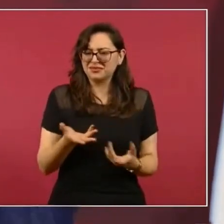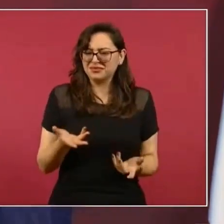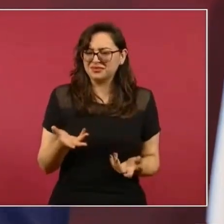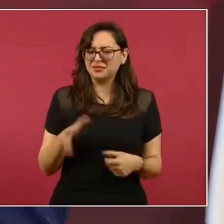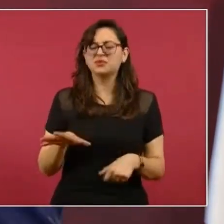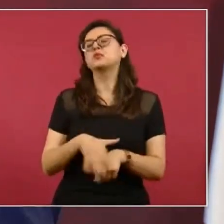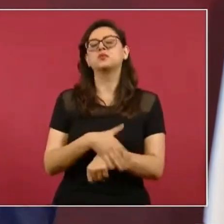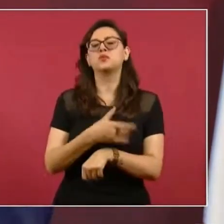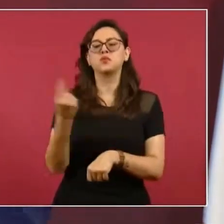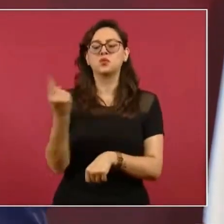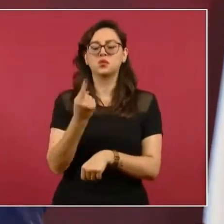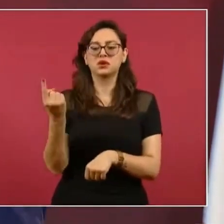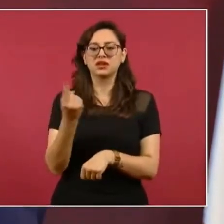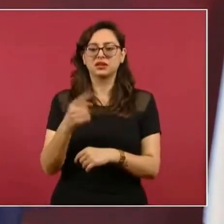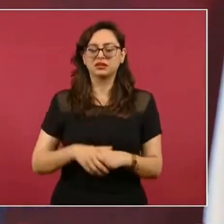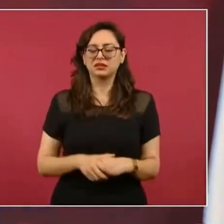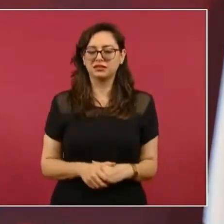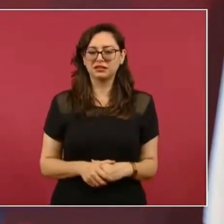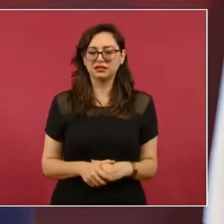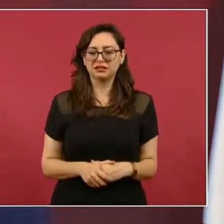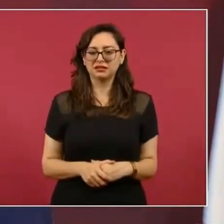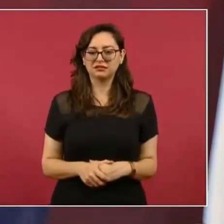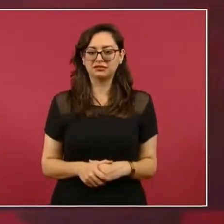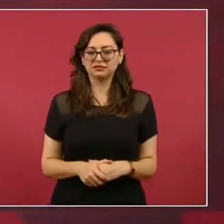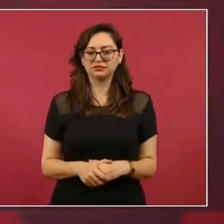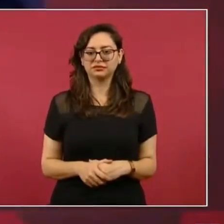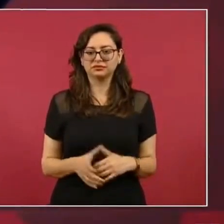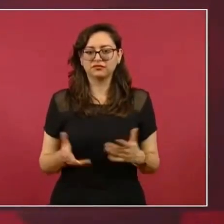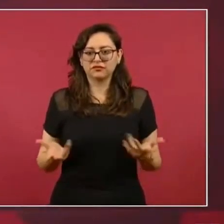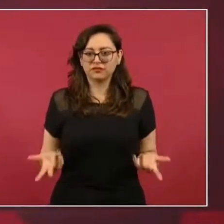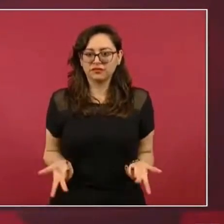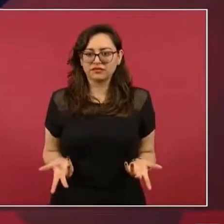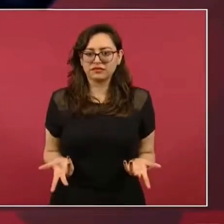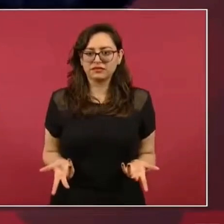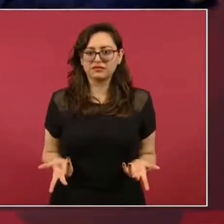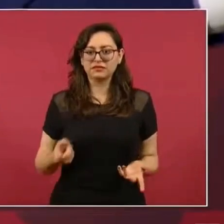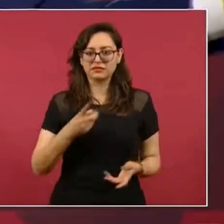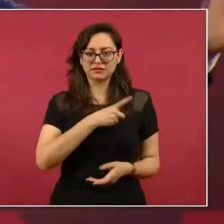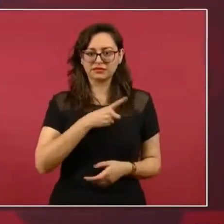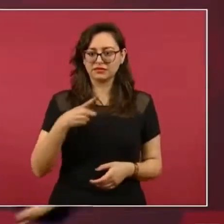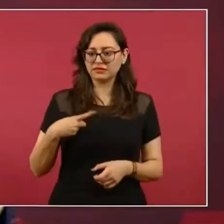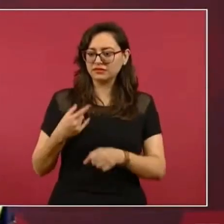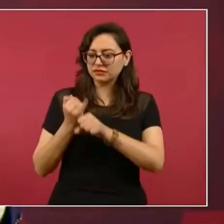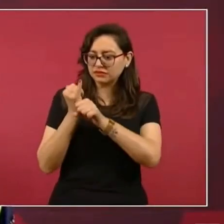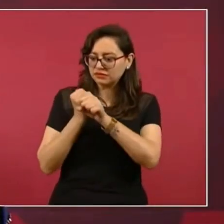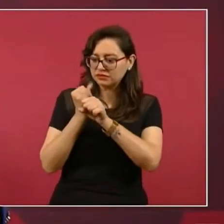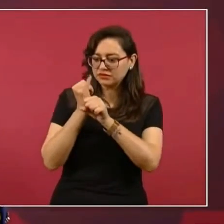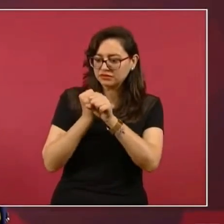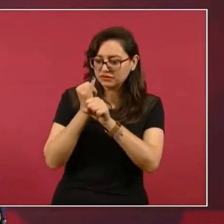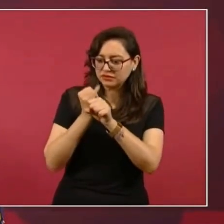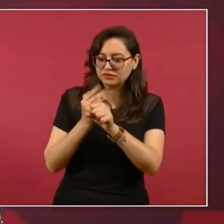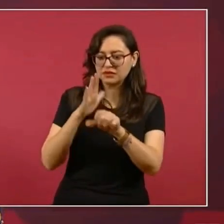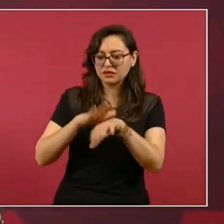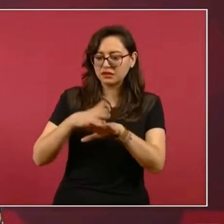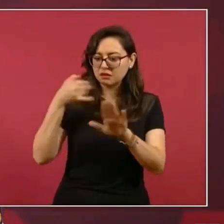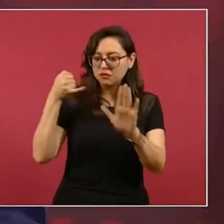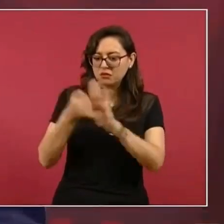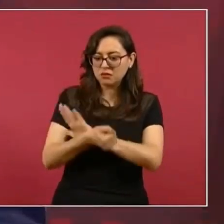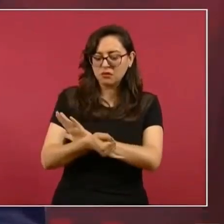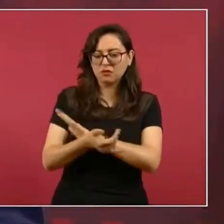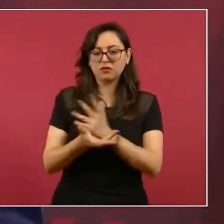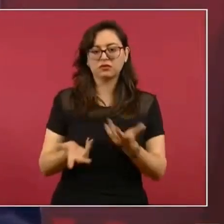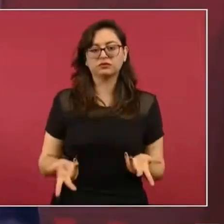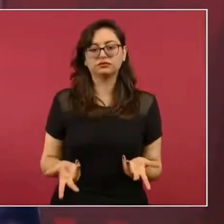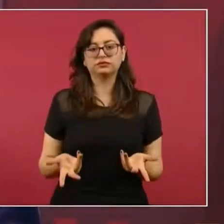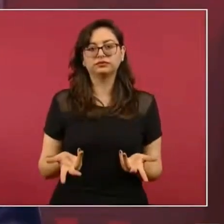Toda tu investigación. Y llegaste a la conclusión. De que no lo detuvieron en